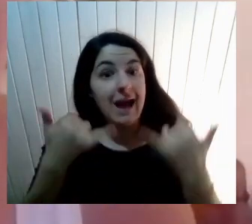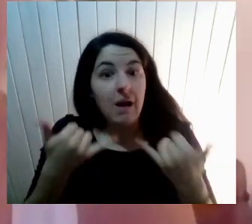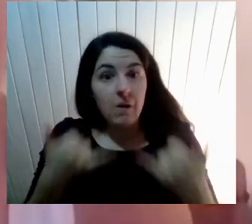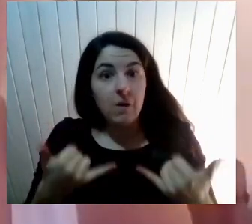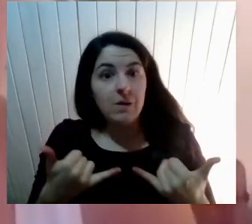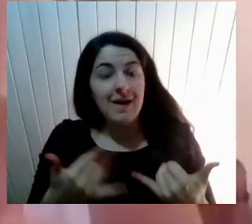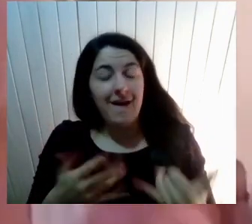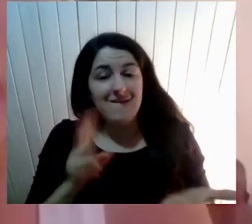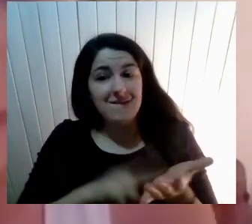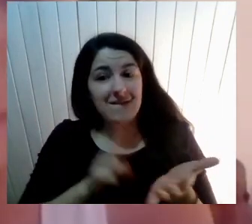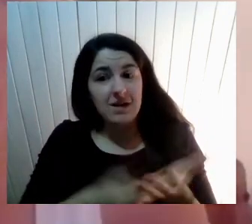Colapsados Con